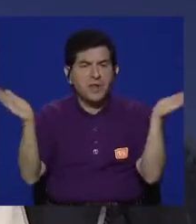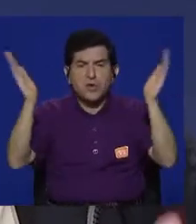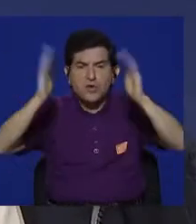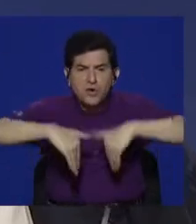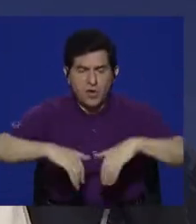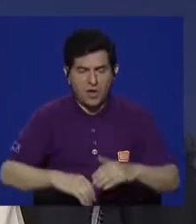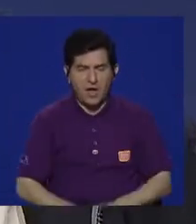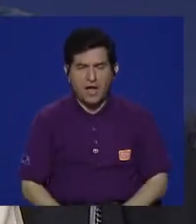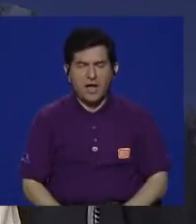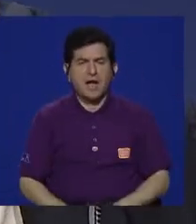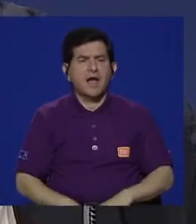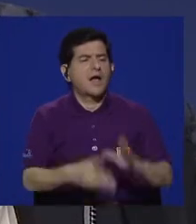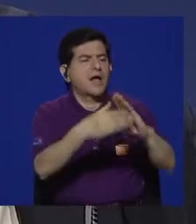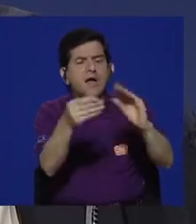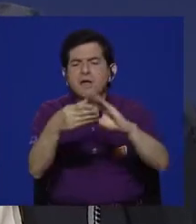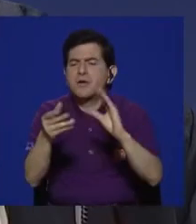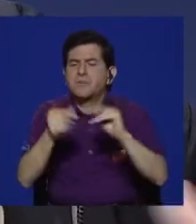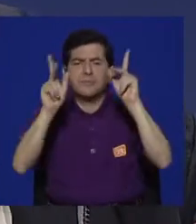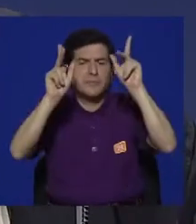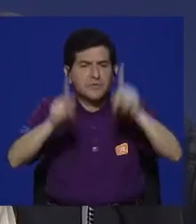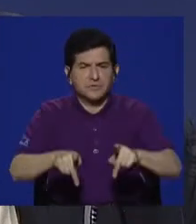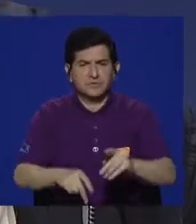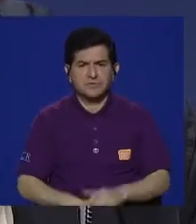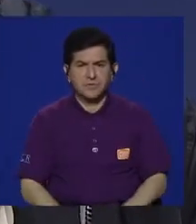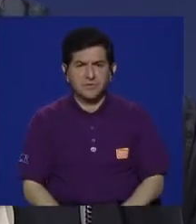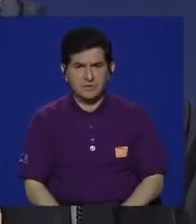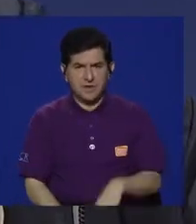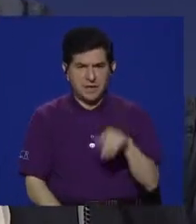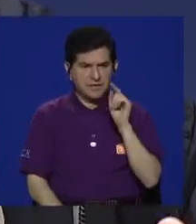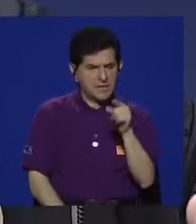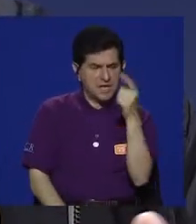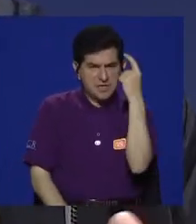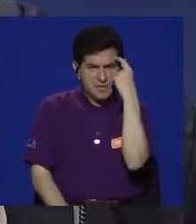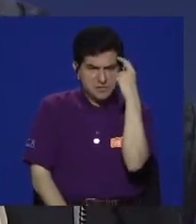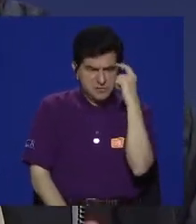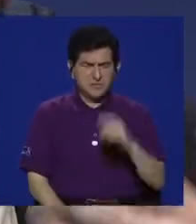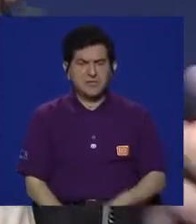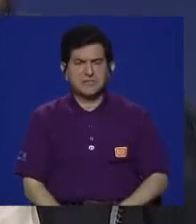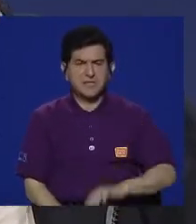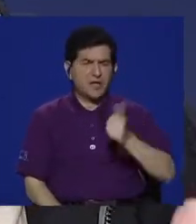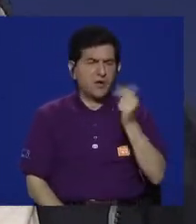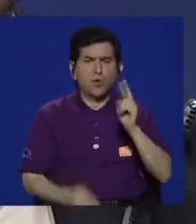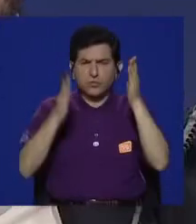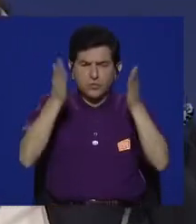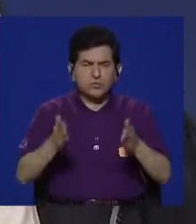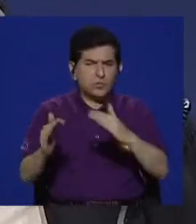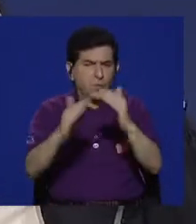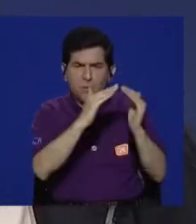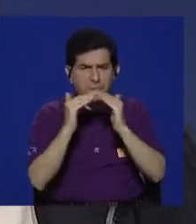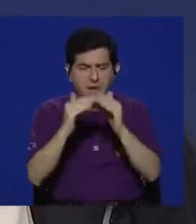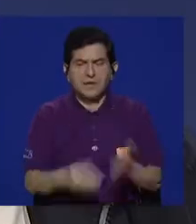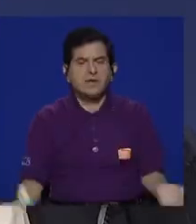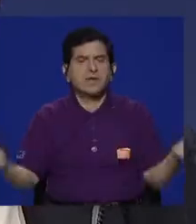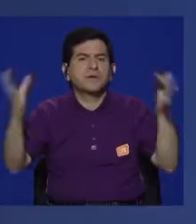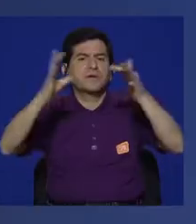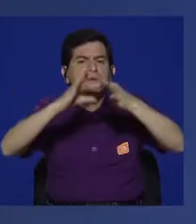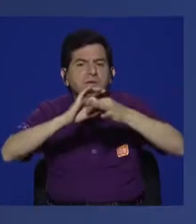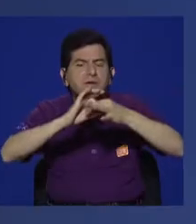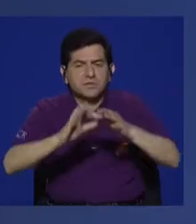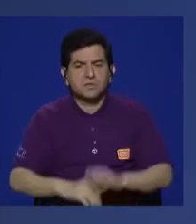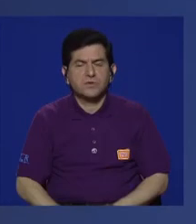medios de comunicación, digamos, que le cuenten a la gente qué piensan otros compañeros de su comunidad